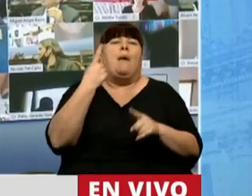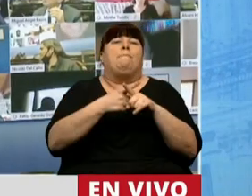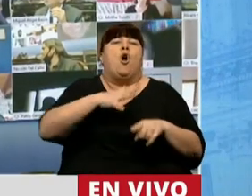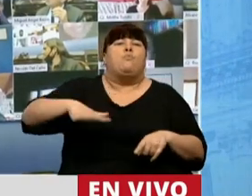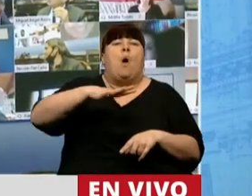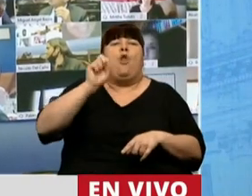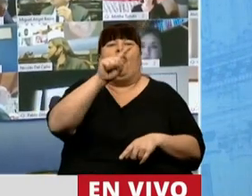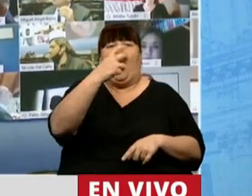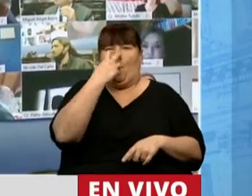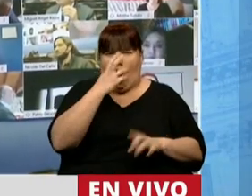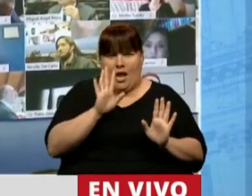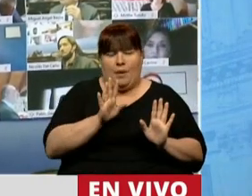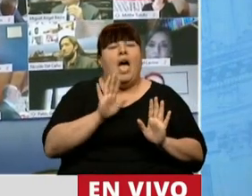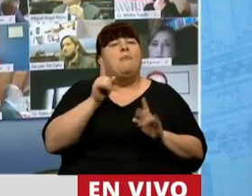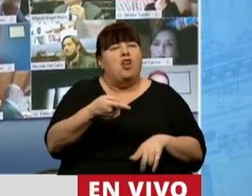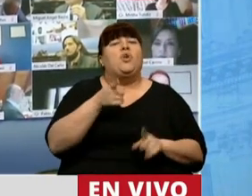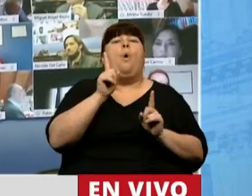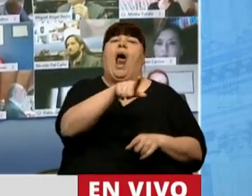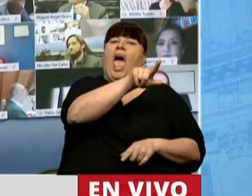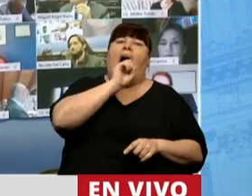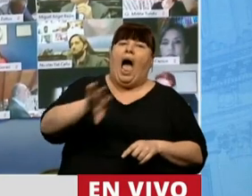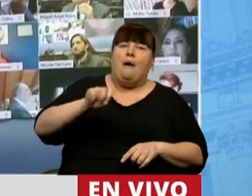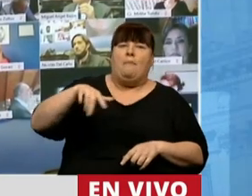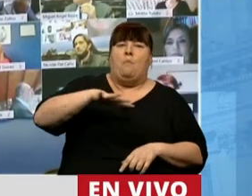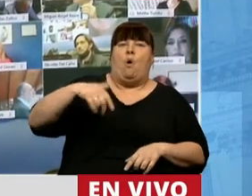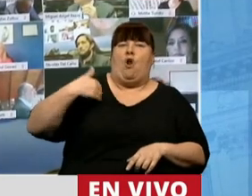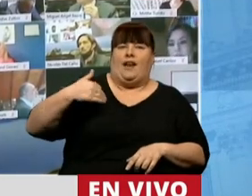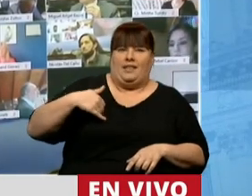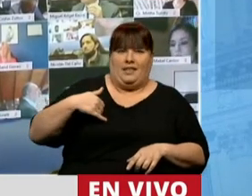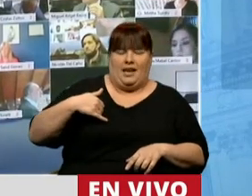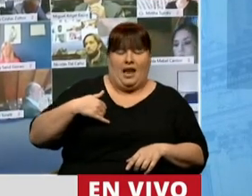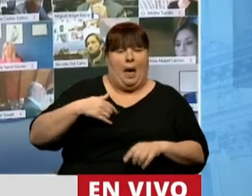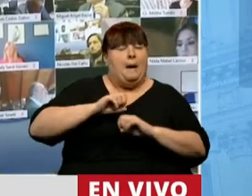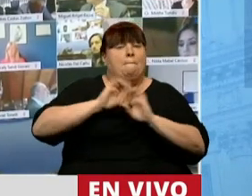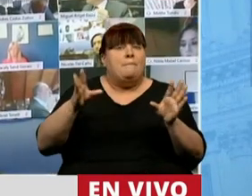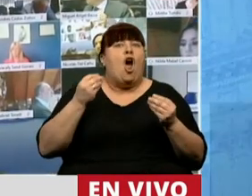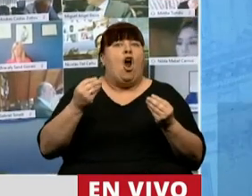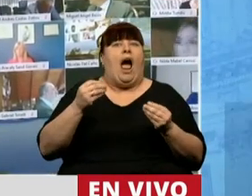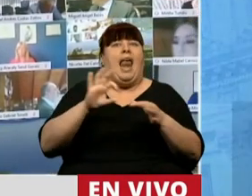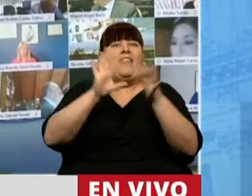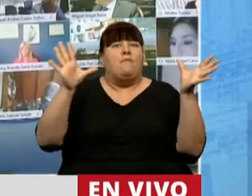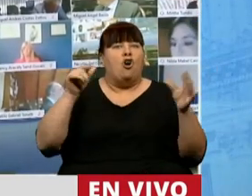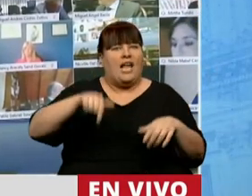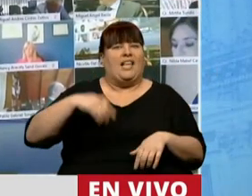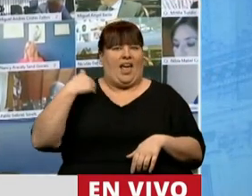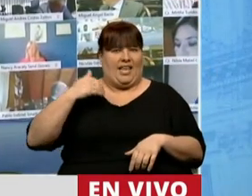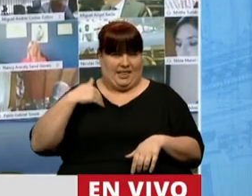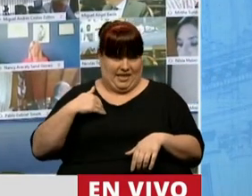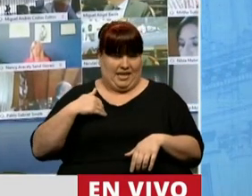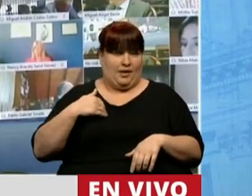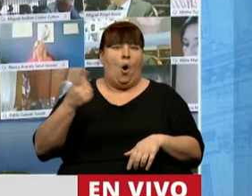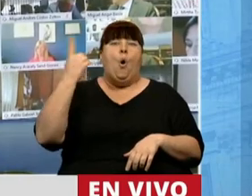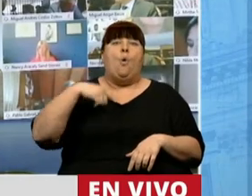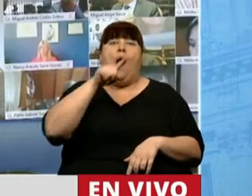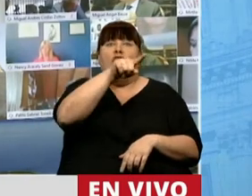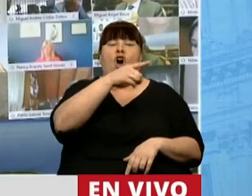nombre del pueblo boliviano, pero sí agravió al pueblo argentino. Y sobre todo a las fuerzas democráticas de la Argentina, que cada